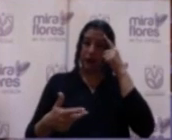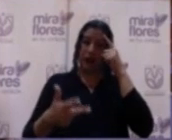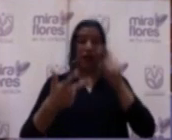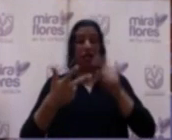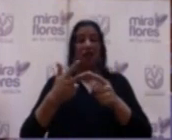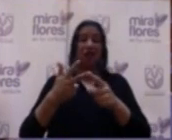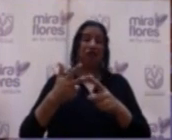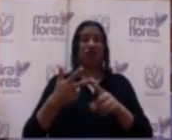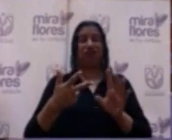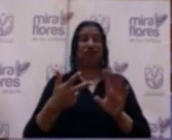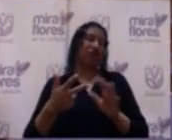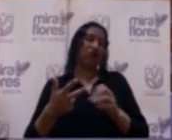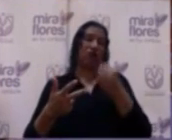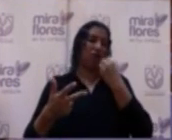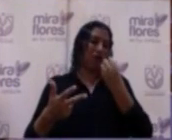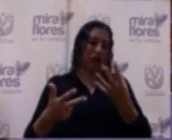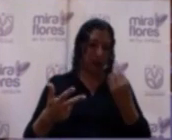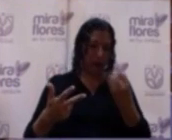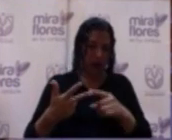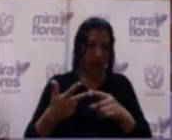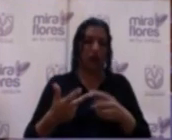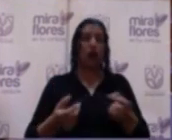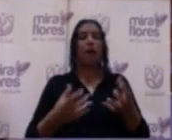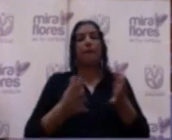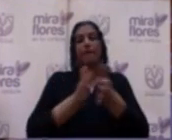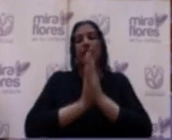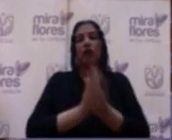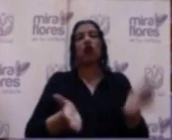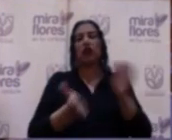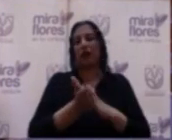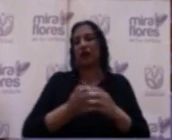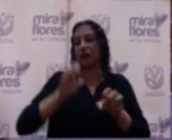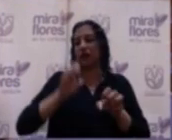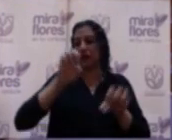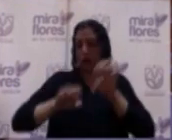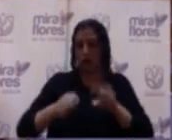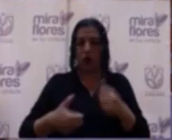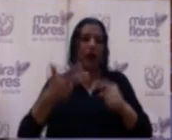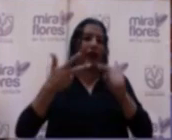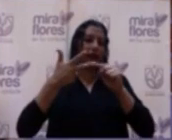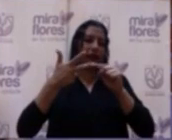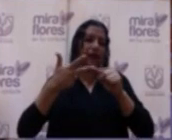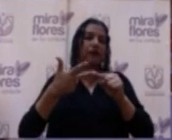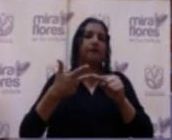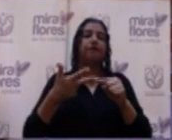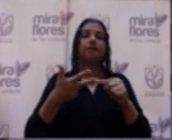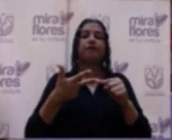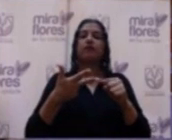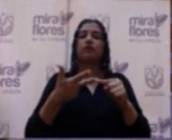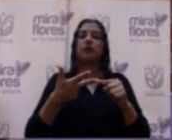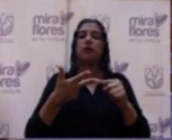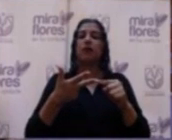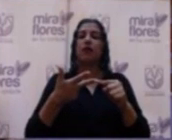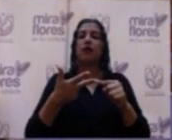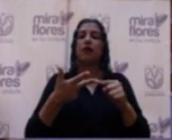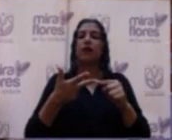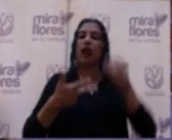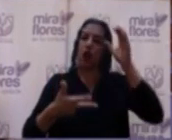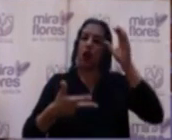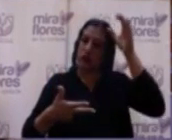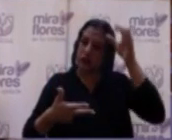poco decepcionante. El NOVERO obtenió la reconsideración. Era específicamente en el concepto,